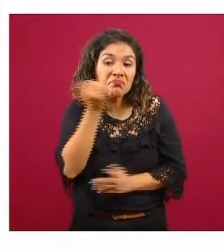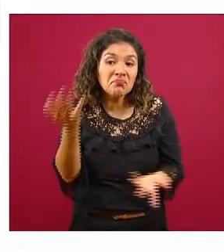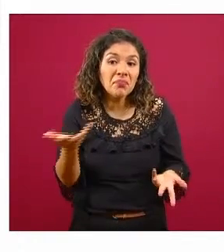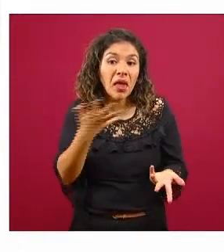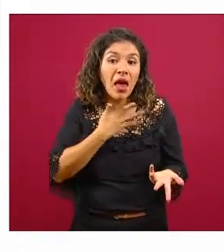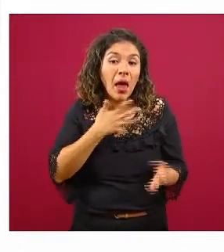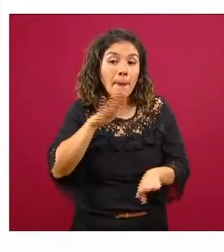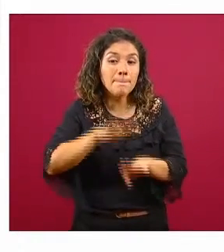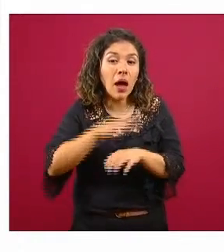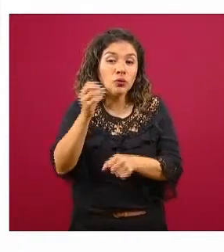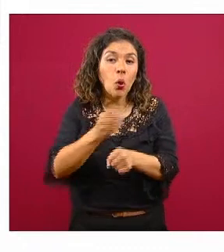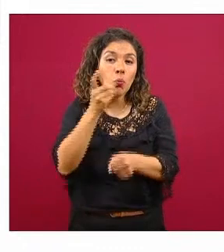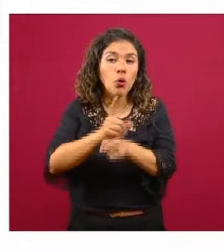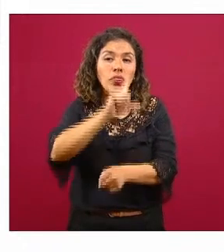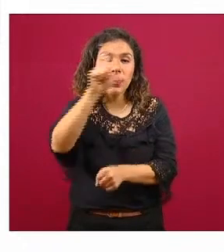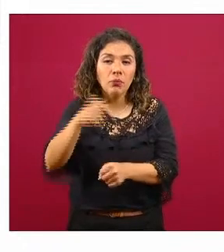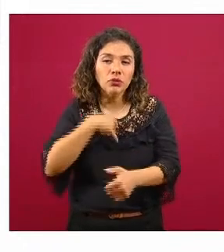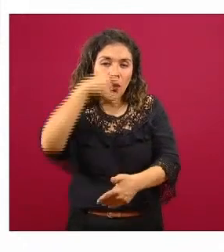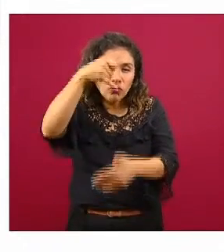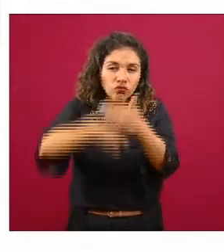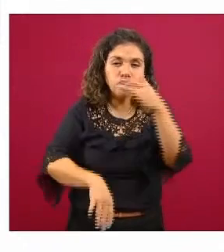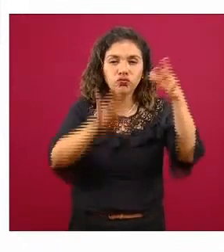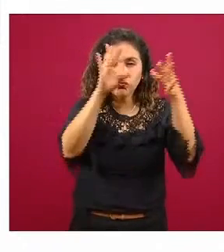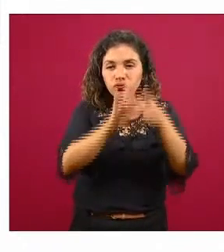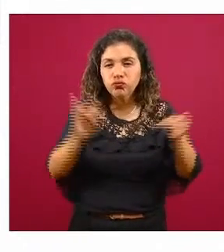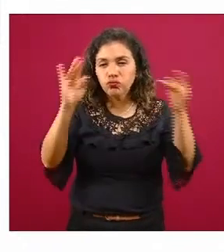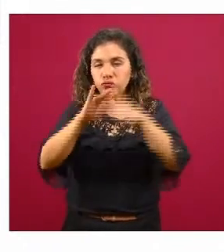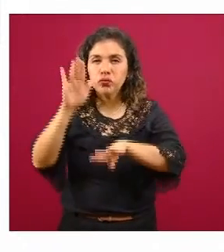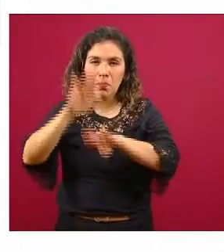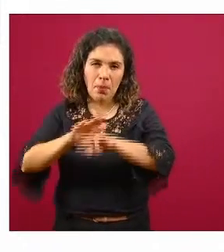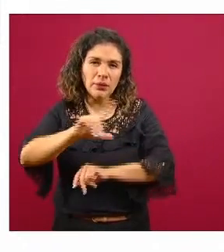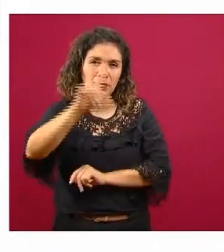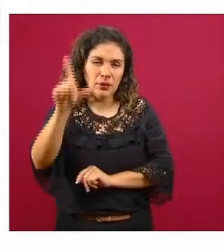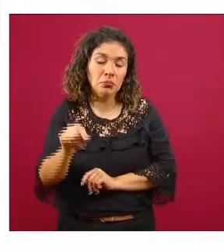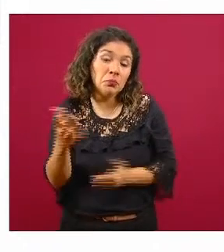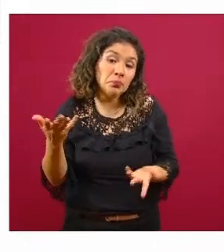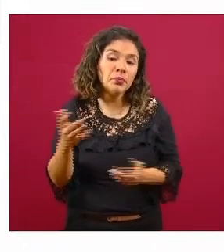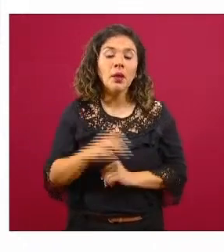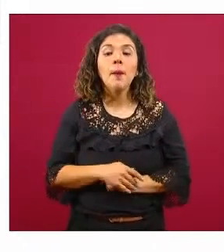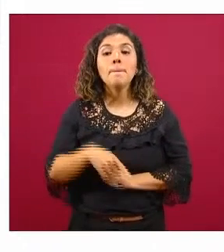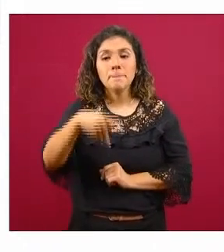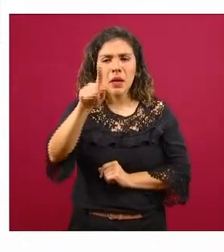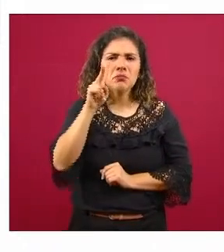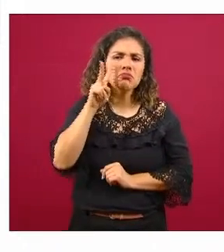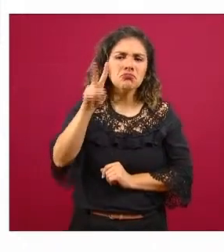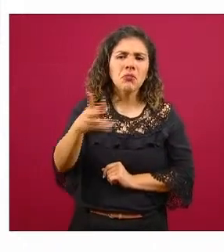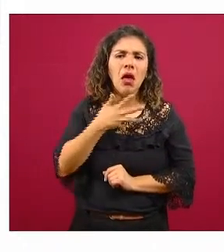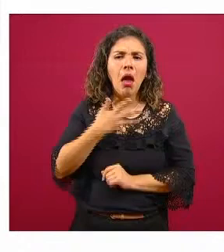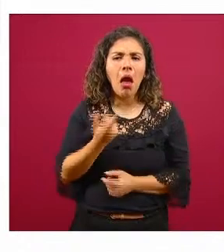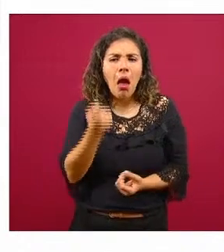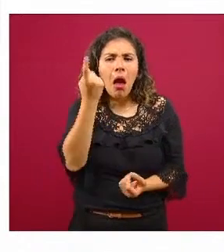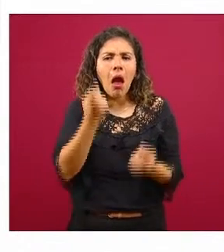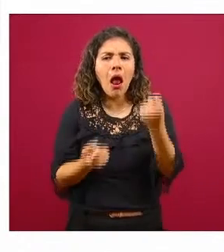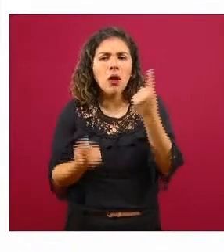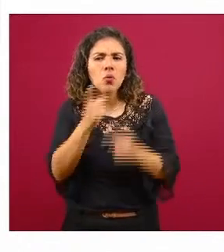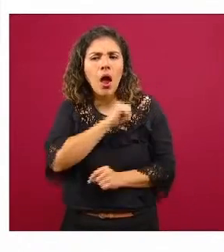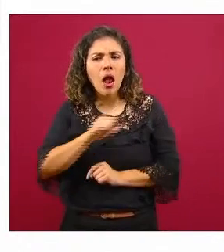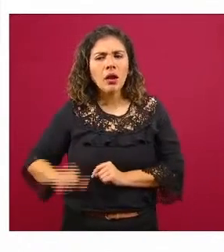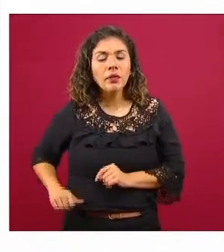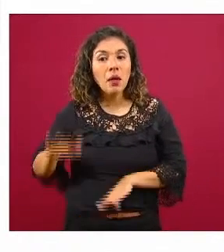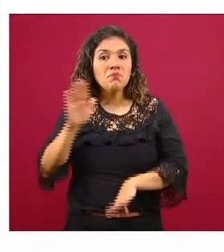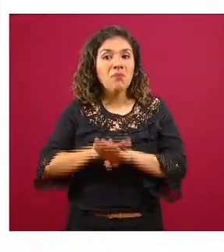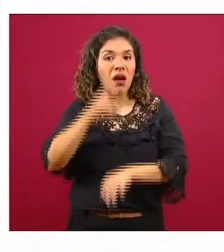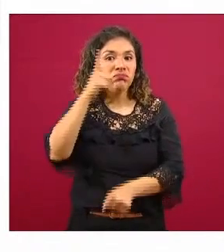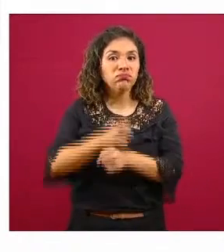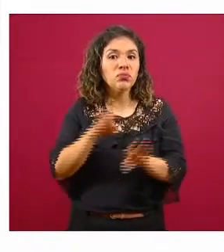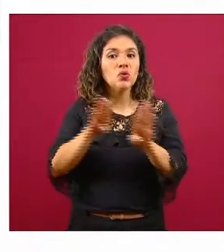tengamos oportunidad de comentarlo más a fondo en algún otro lado y con un poquito más de tiempo pero bueno pueden ver que hay alcaldías que están más afectadas como puede